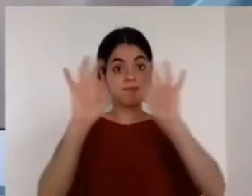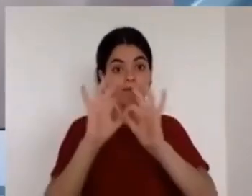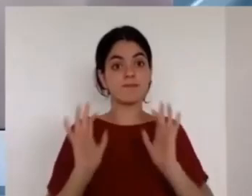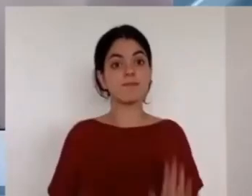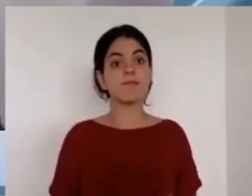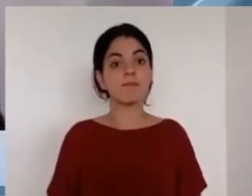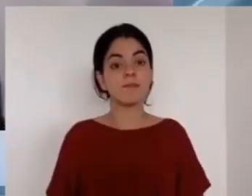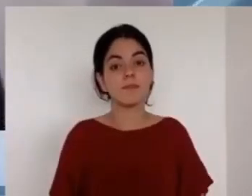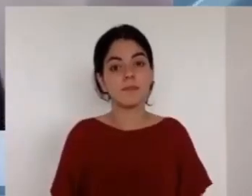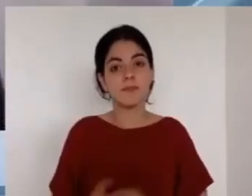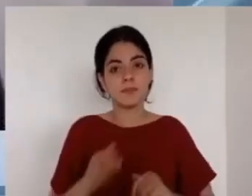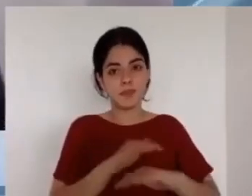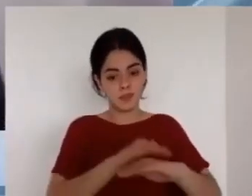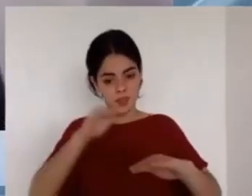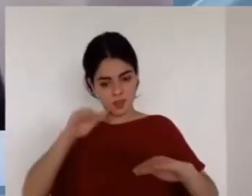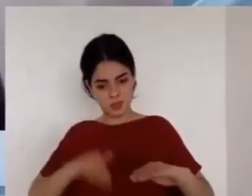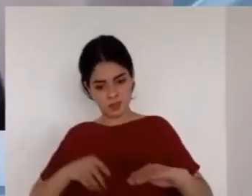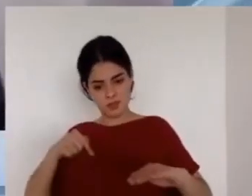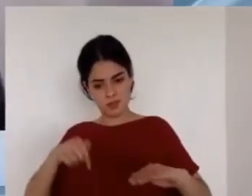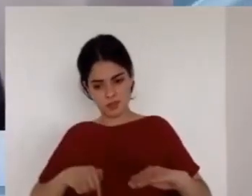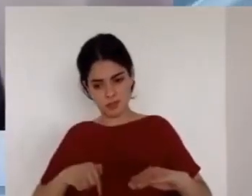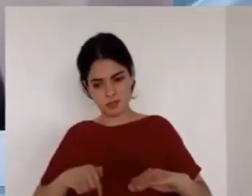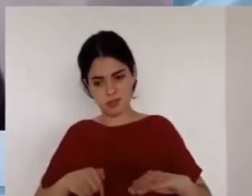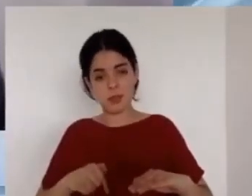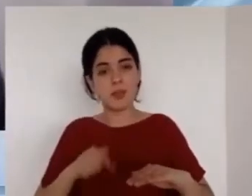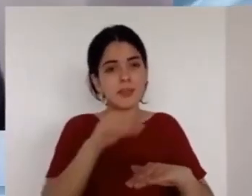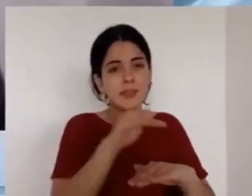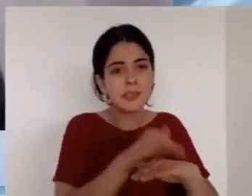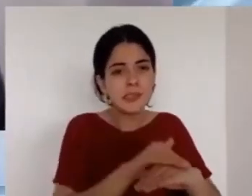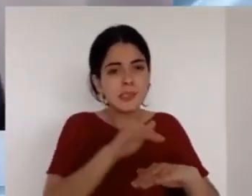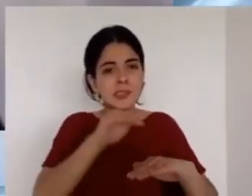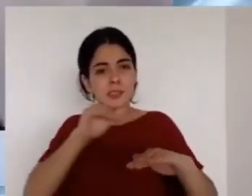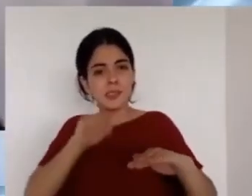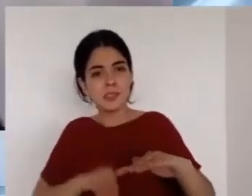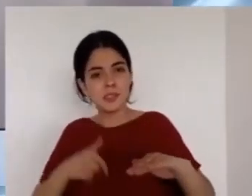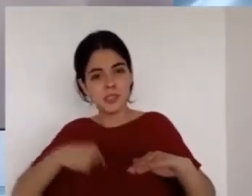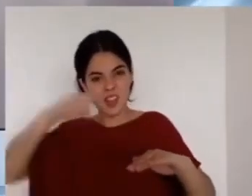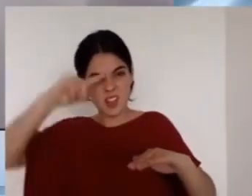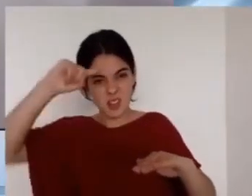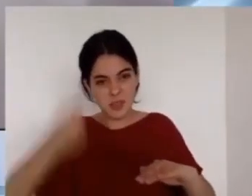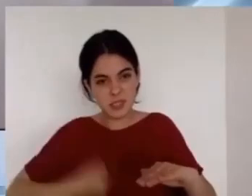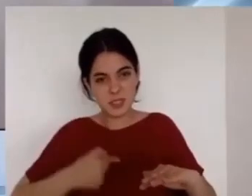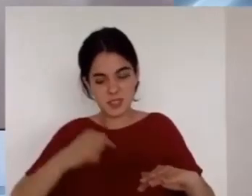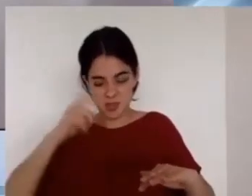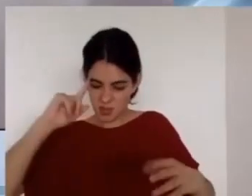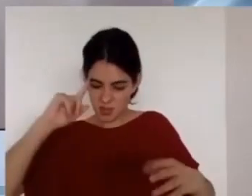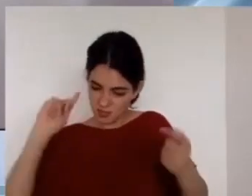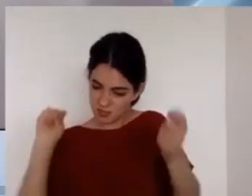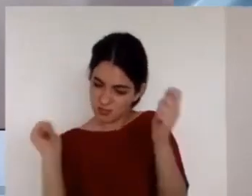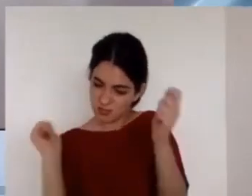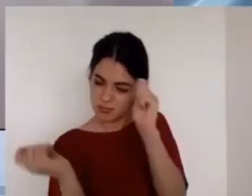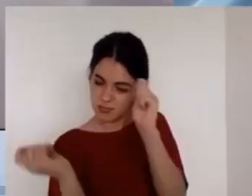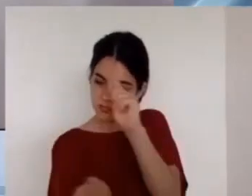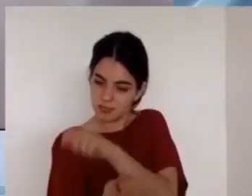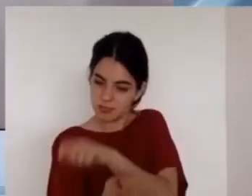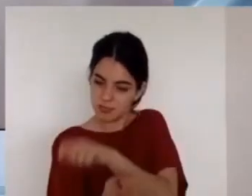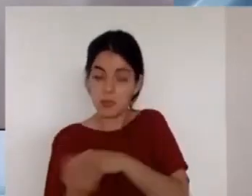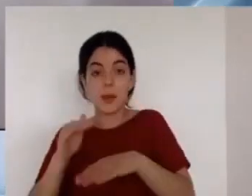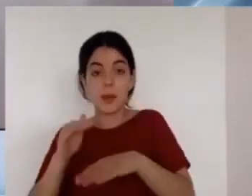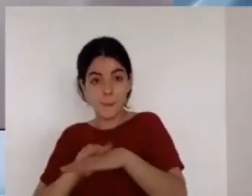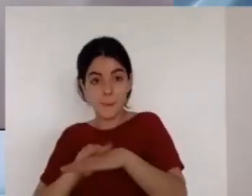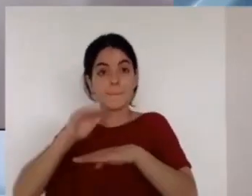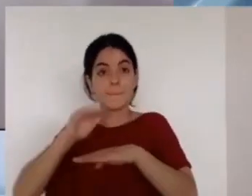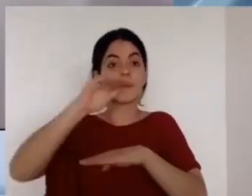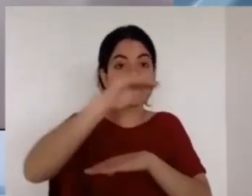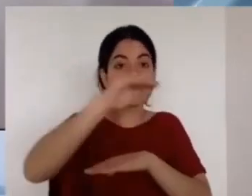pensar lo otro tiene que ver con el cambio de manera de actuar entonces esas